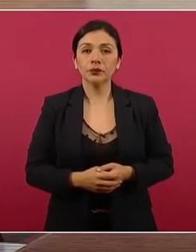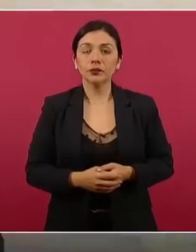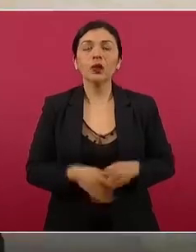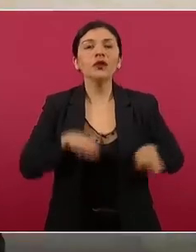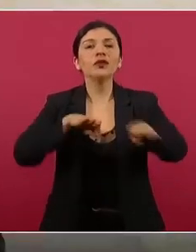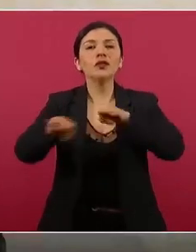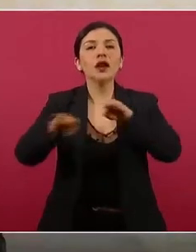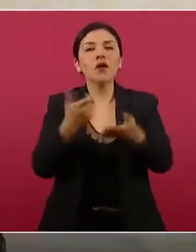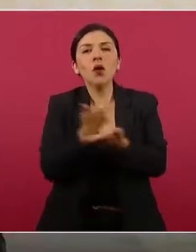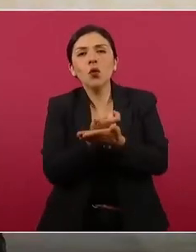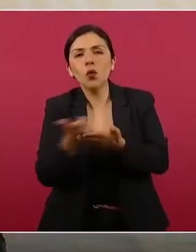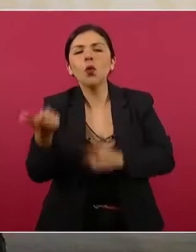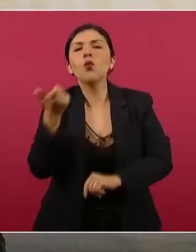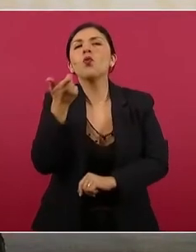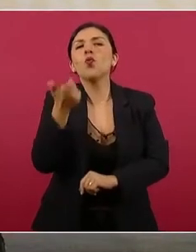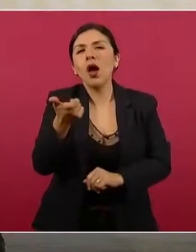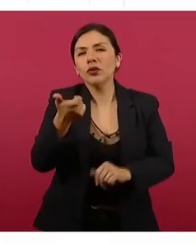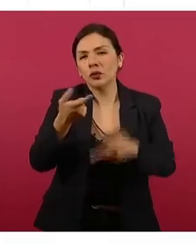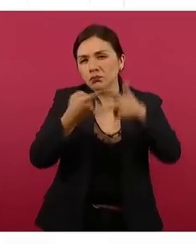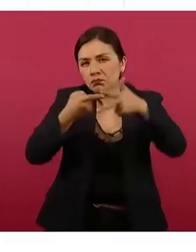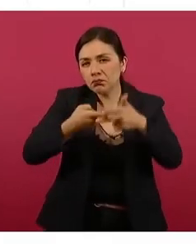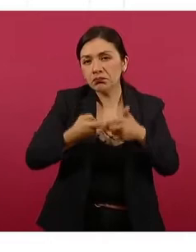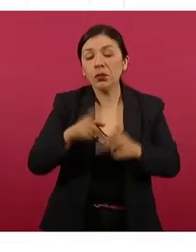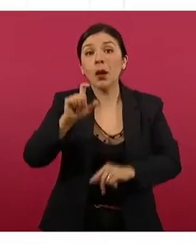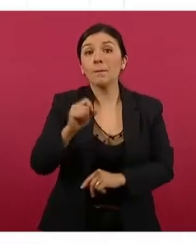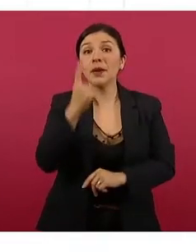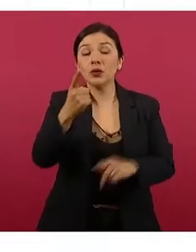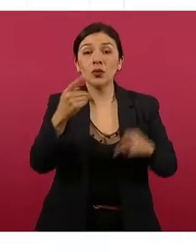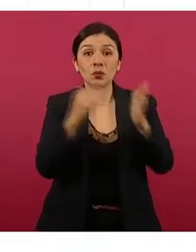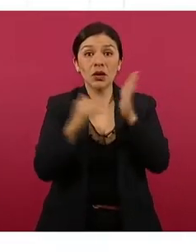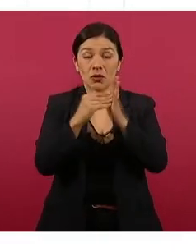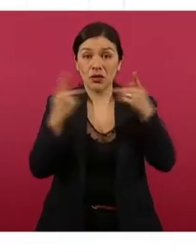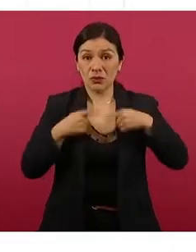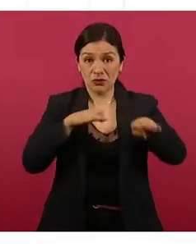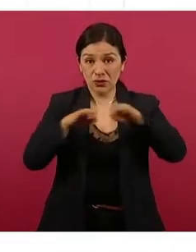promedio de 21 millones de trabajadores.